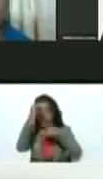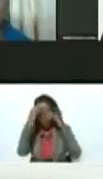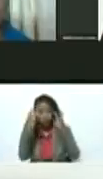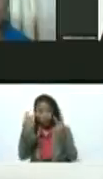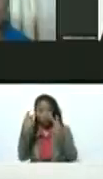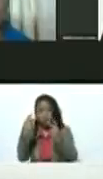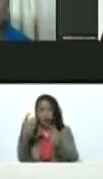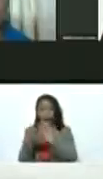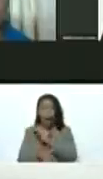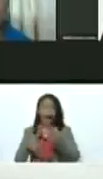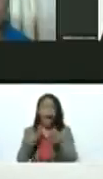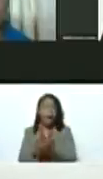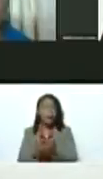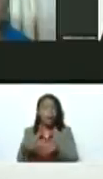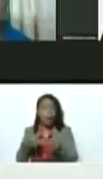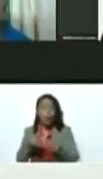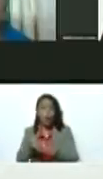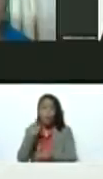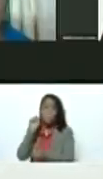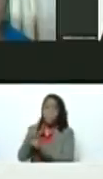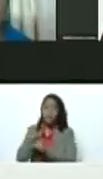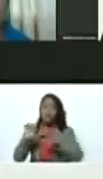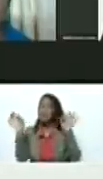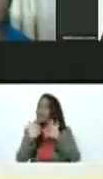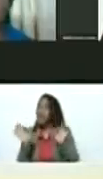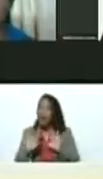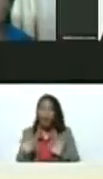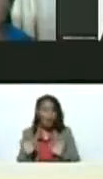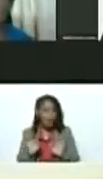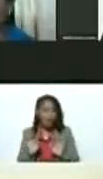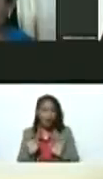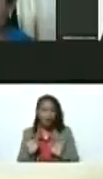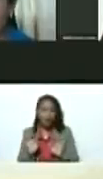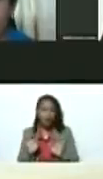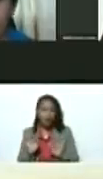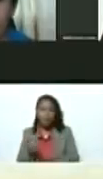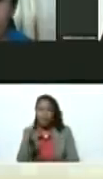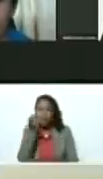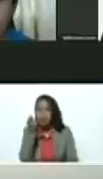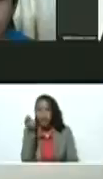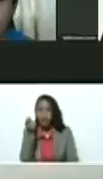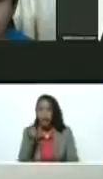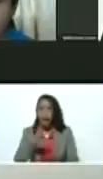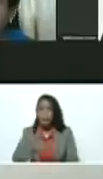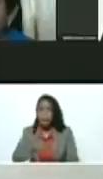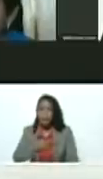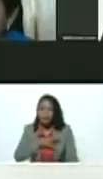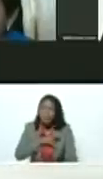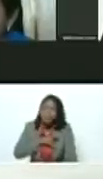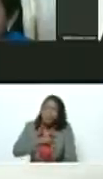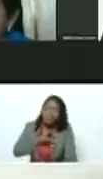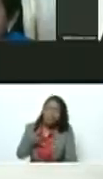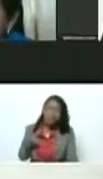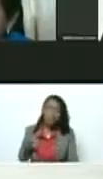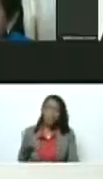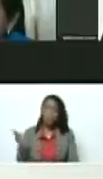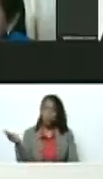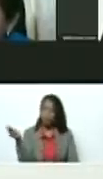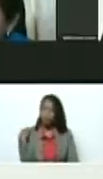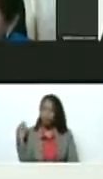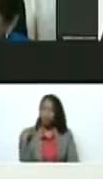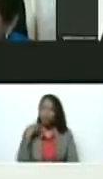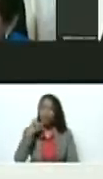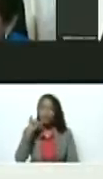recógnitos no dejar abandonado a nada ni a nadie a mí me da dolor cuando me informaban